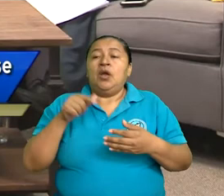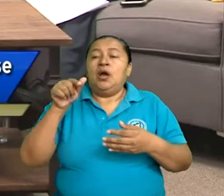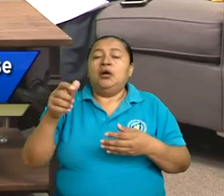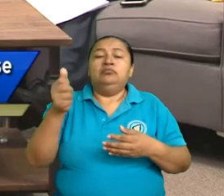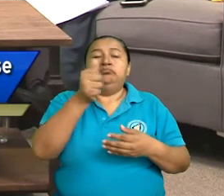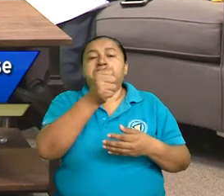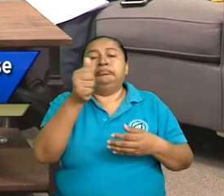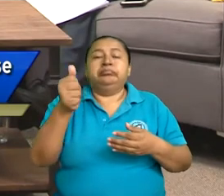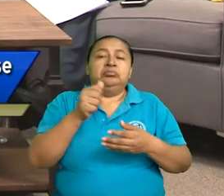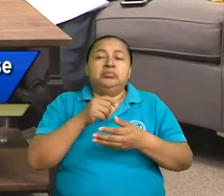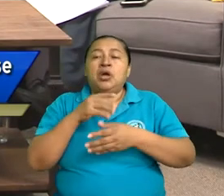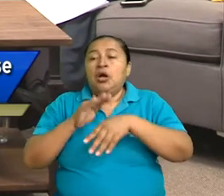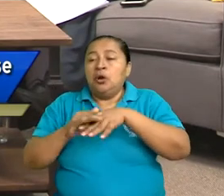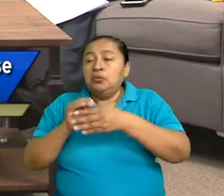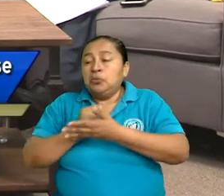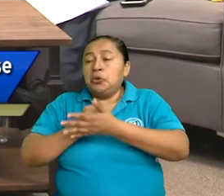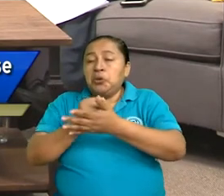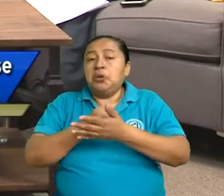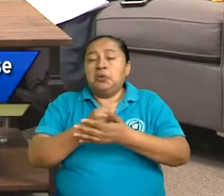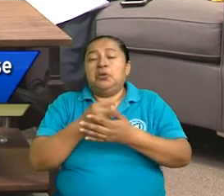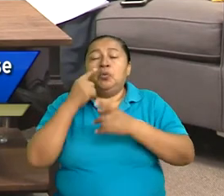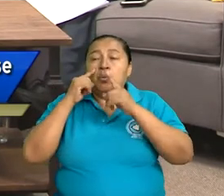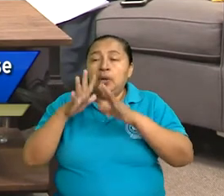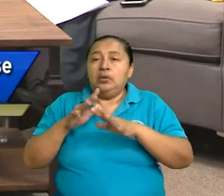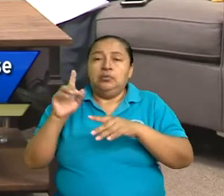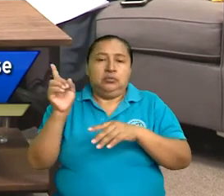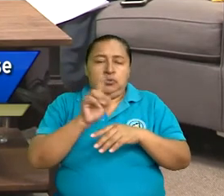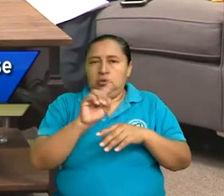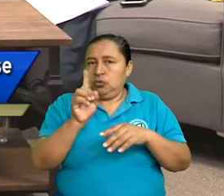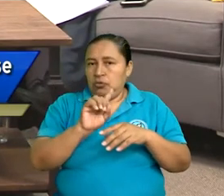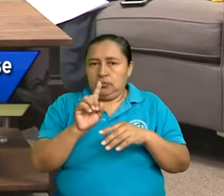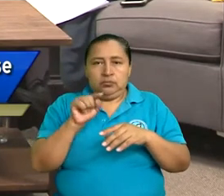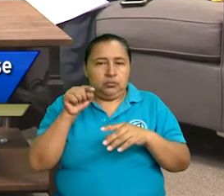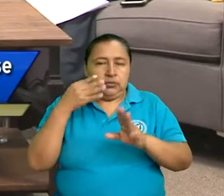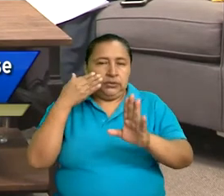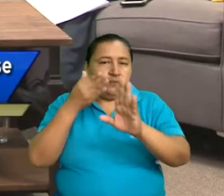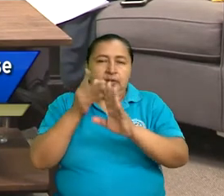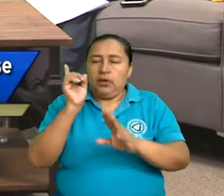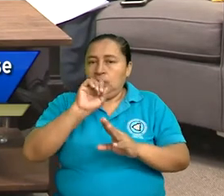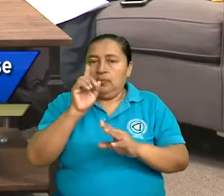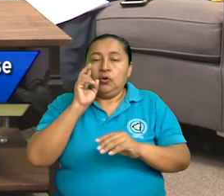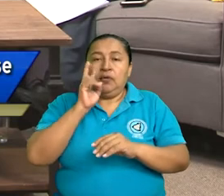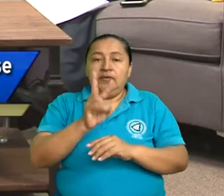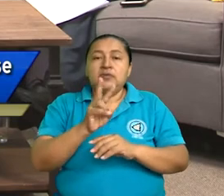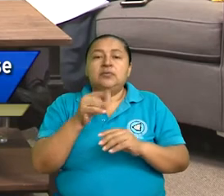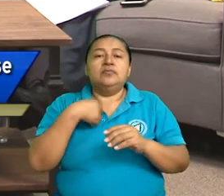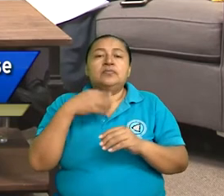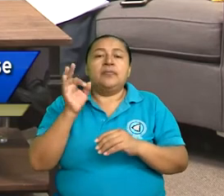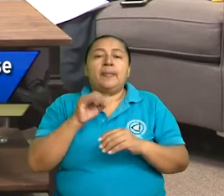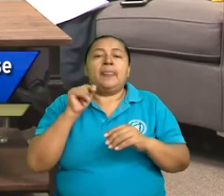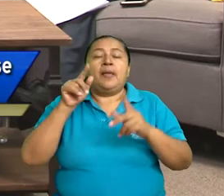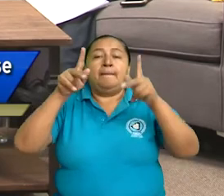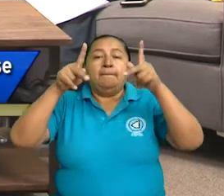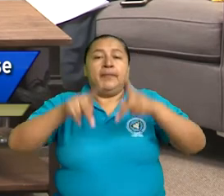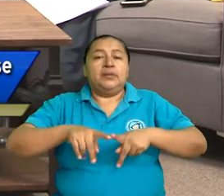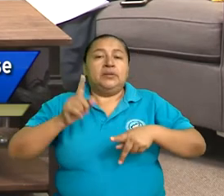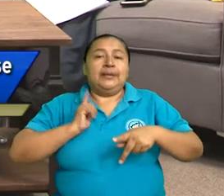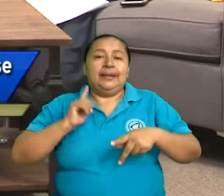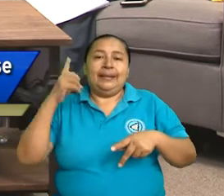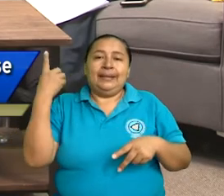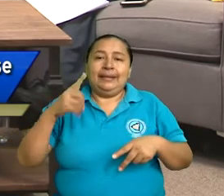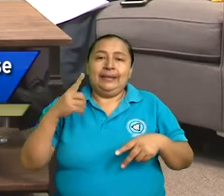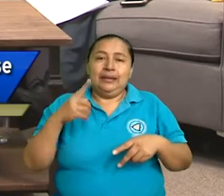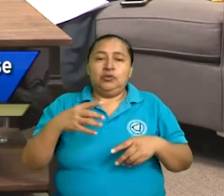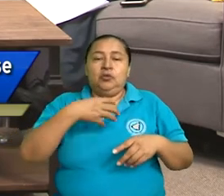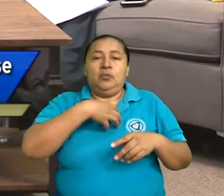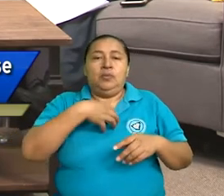sociales, objetos de protección, no, no con esa perspectiva, sino con la perspectiva de que son sujetos, que son